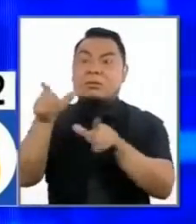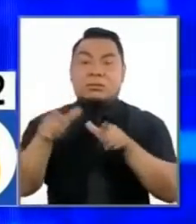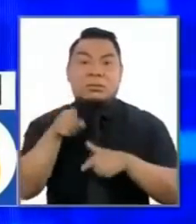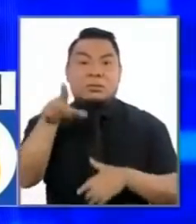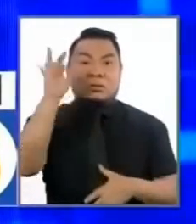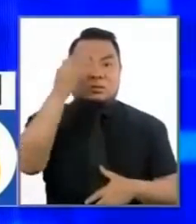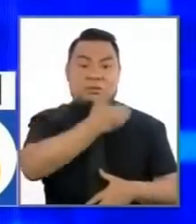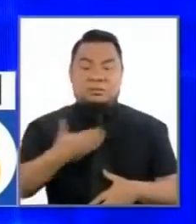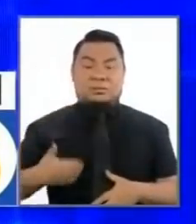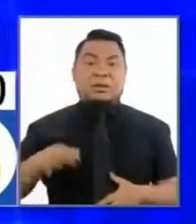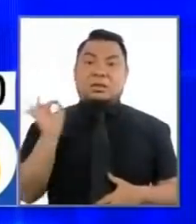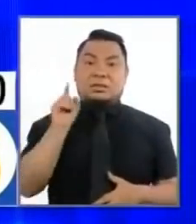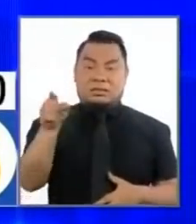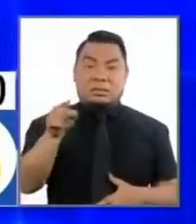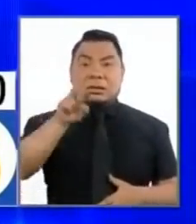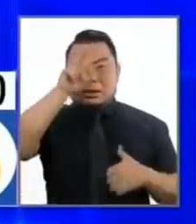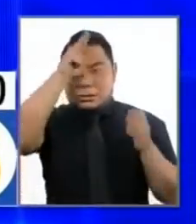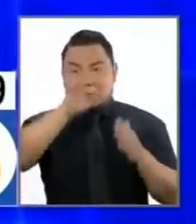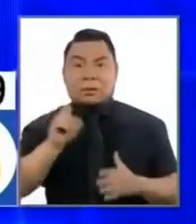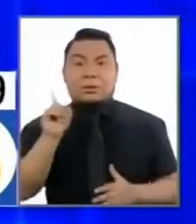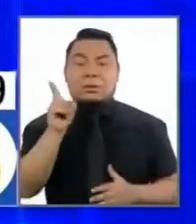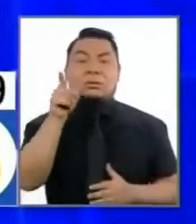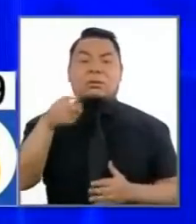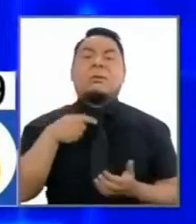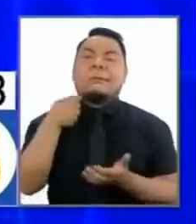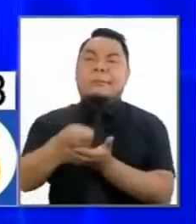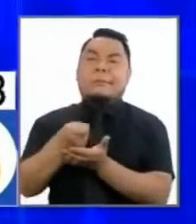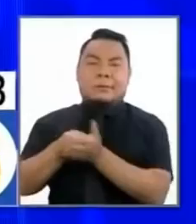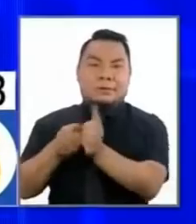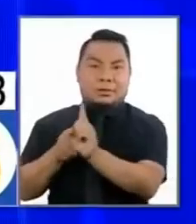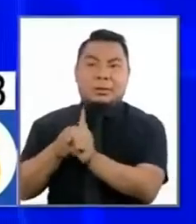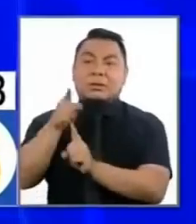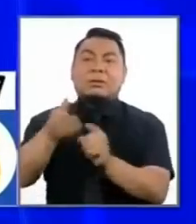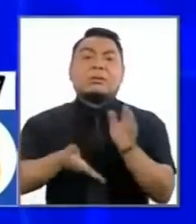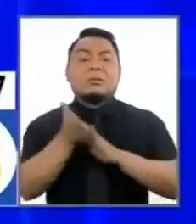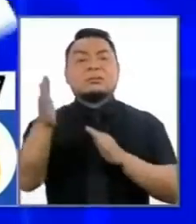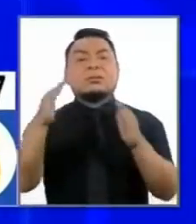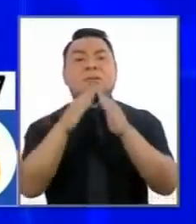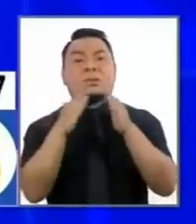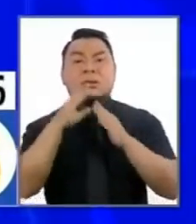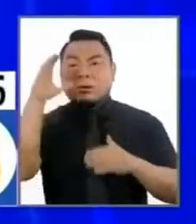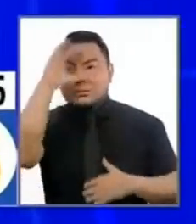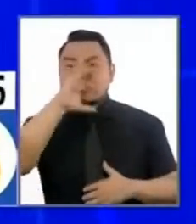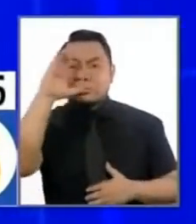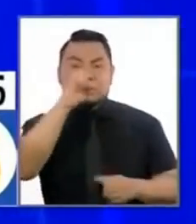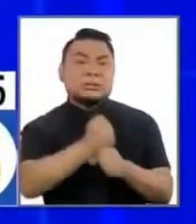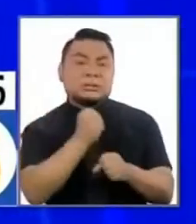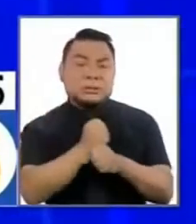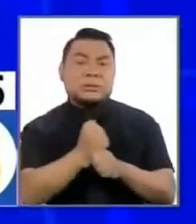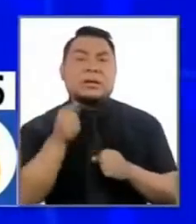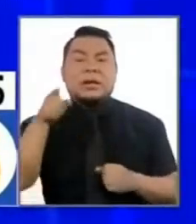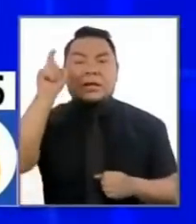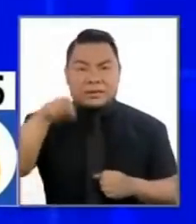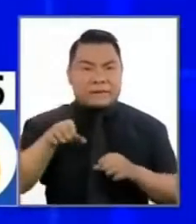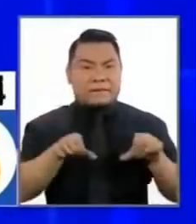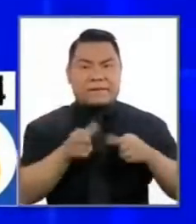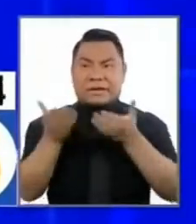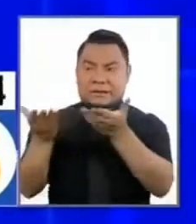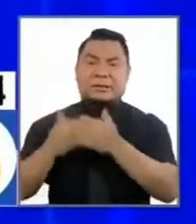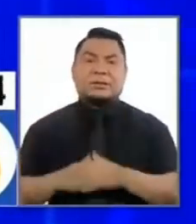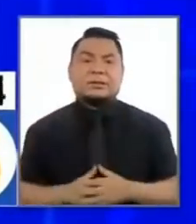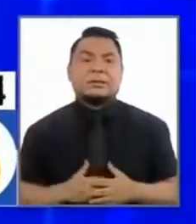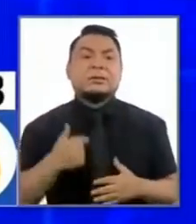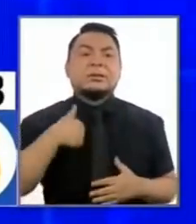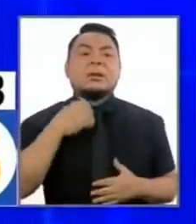elegidos presidente, y los peruanos no los mantenemos, se van a tener que ir a su casa y buscar una chamba, que es lo que deberían hacer.